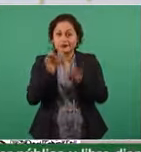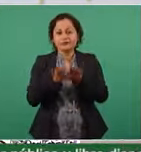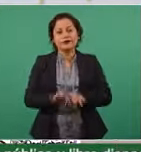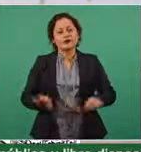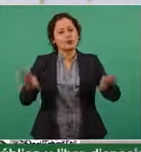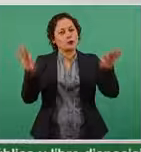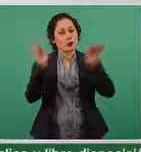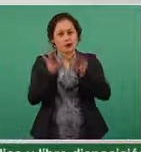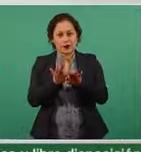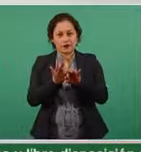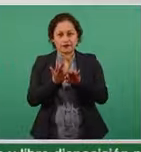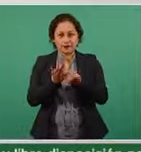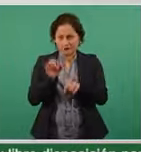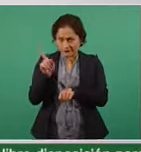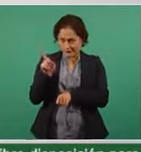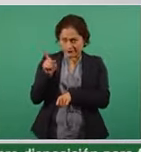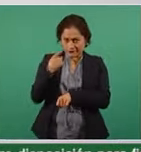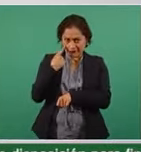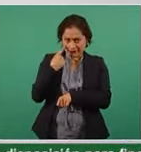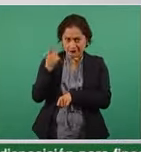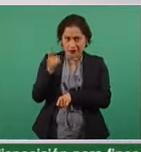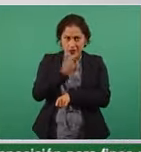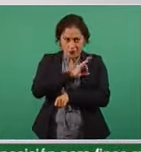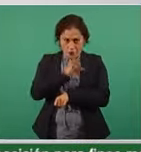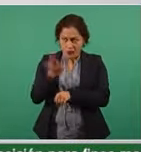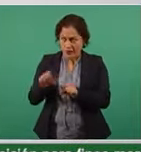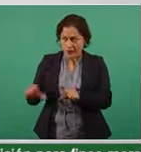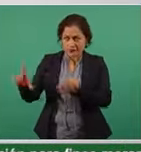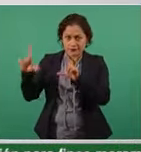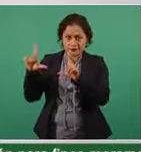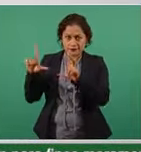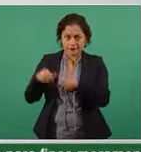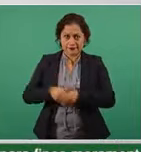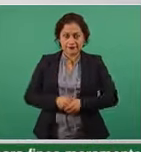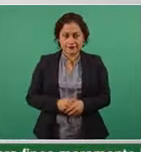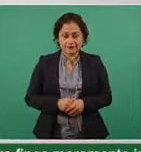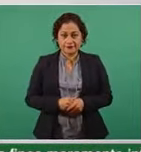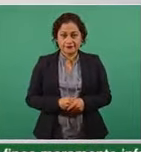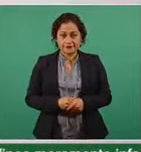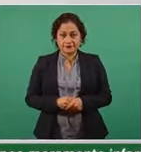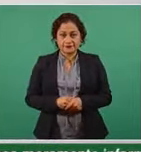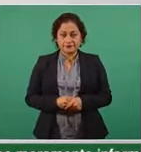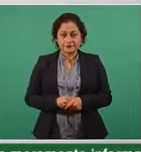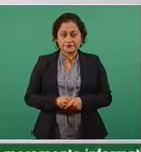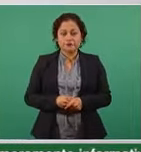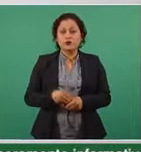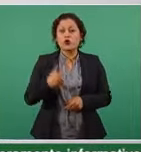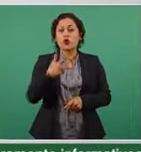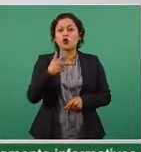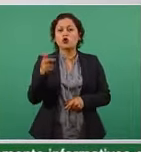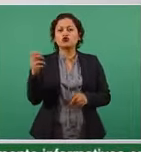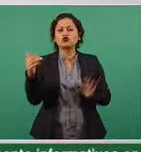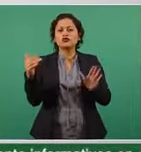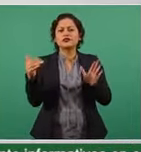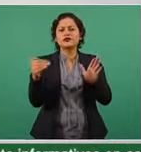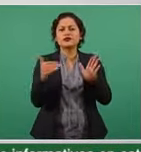No sé si puedes poner la gráfica. Más de 800 mil vacunados